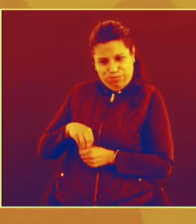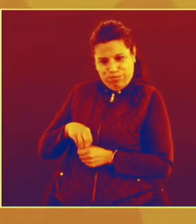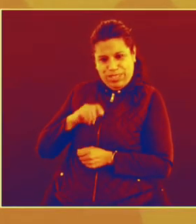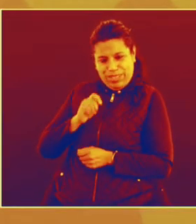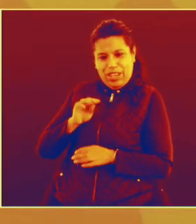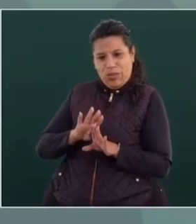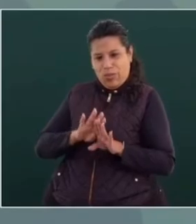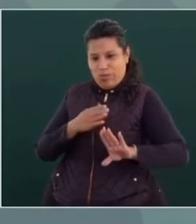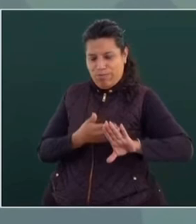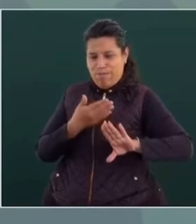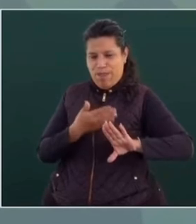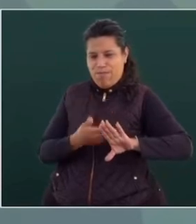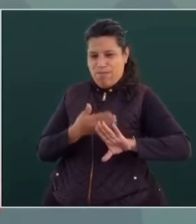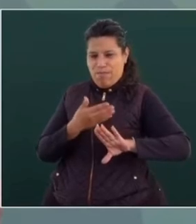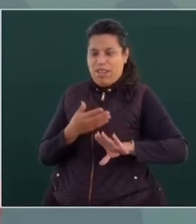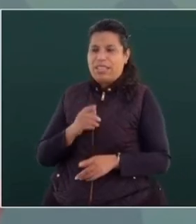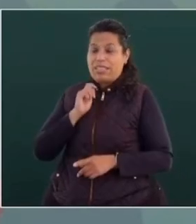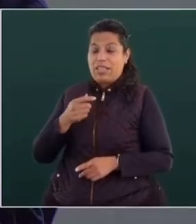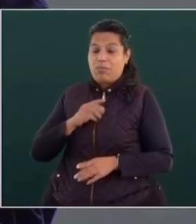campañas en contra nuestra.